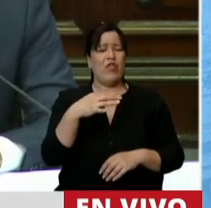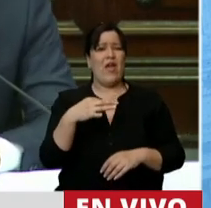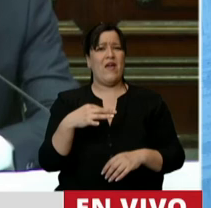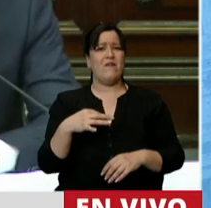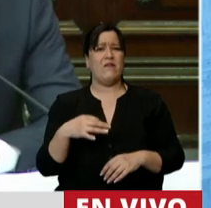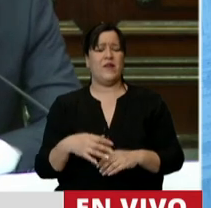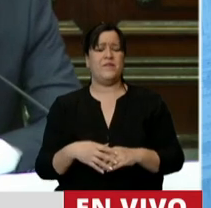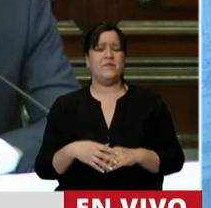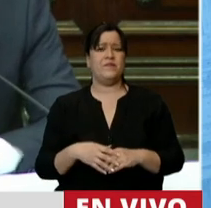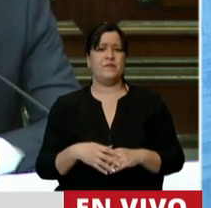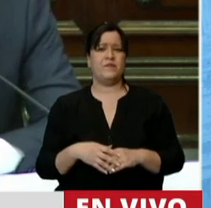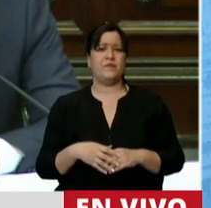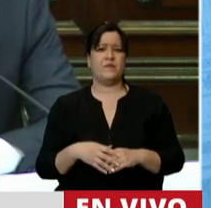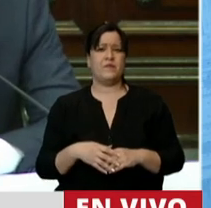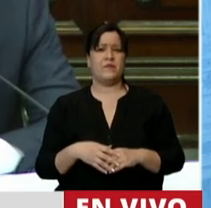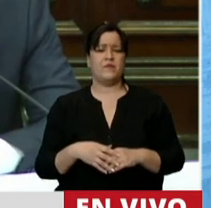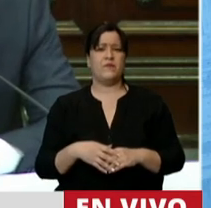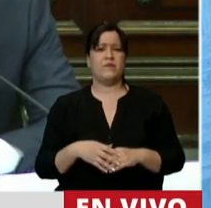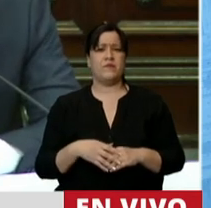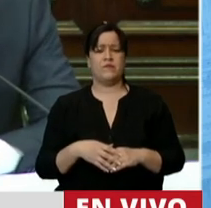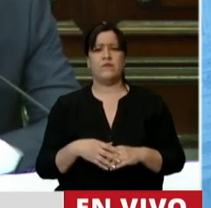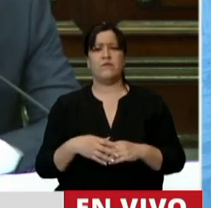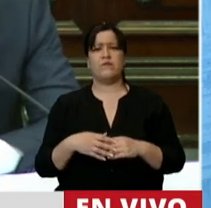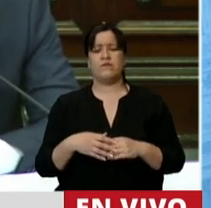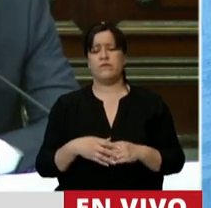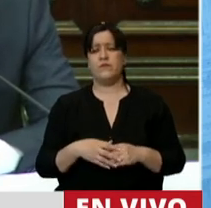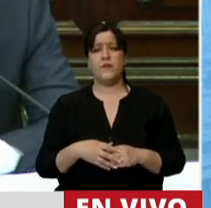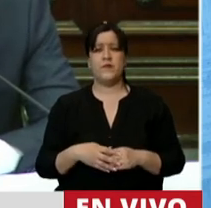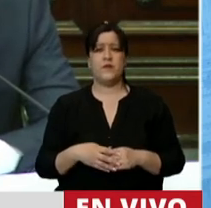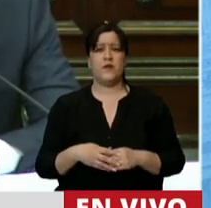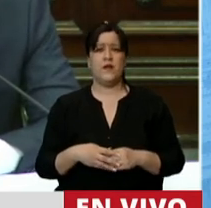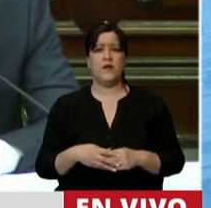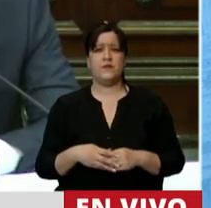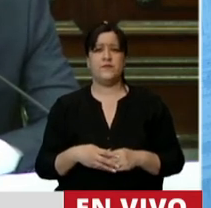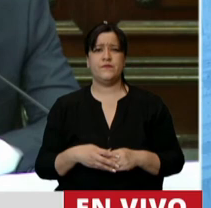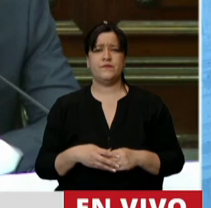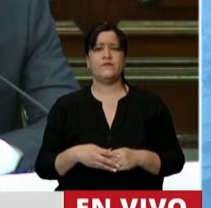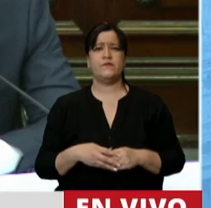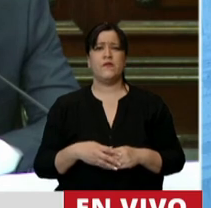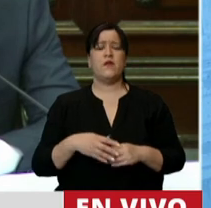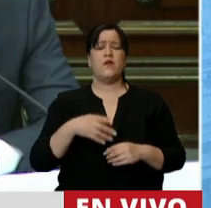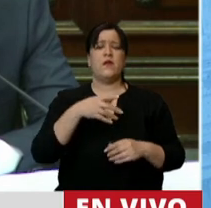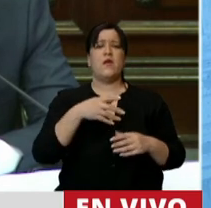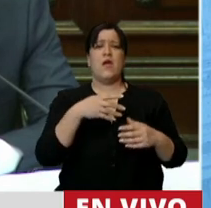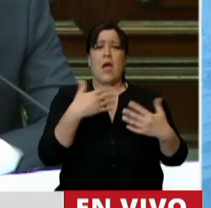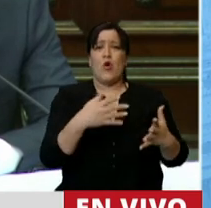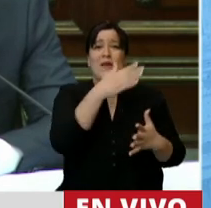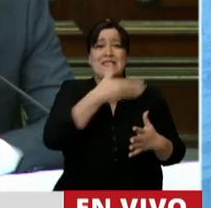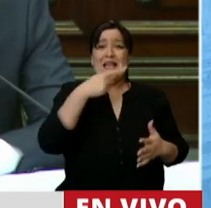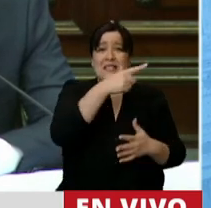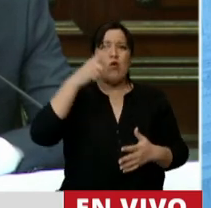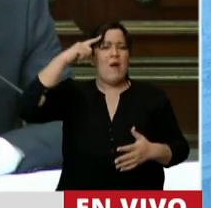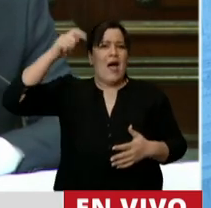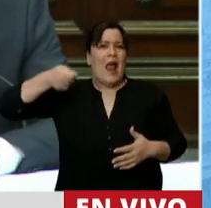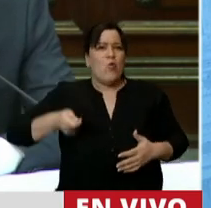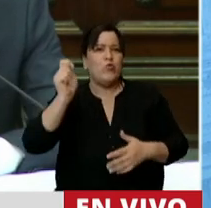Cualquier camino que lo pueda salvar. De un hecho de justicia. Por eso, presidente. Hay que ordenar las prioridades.